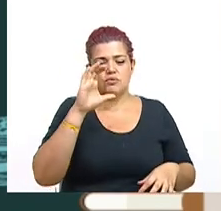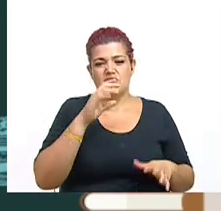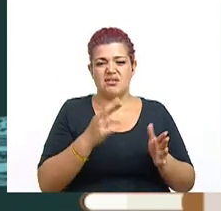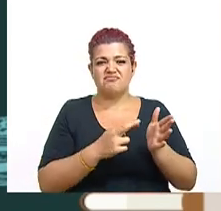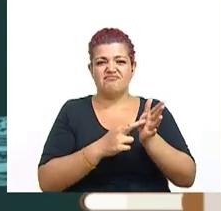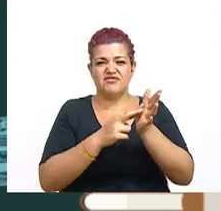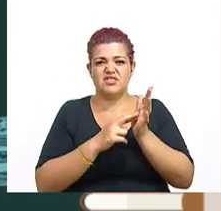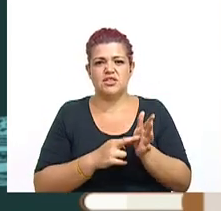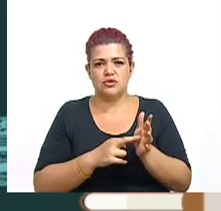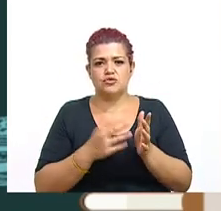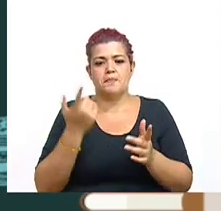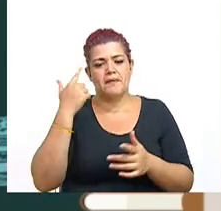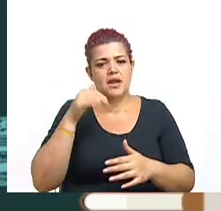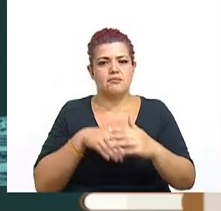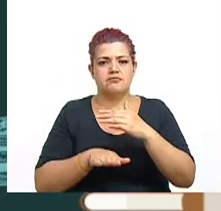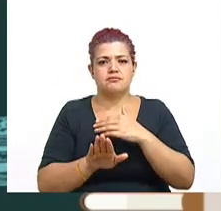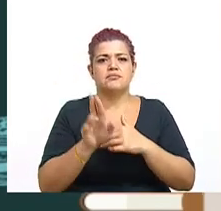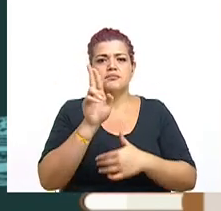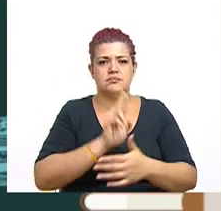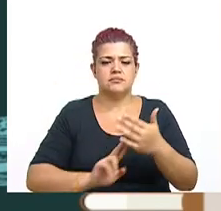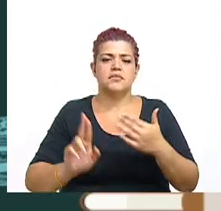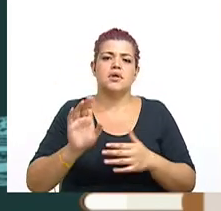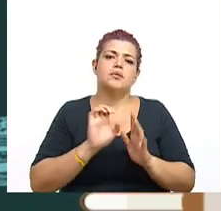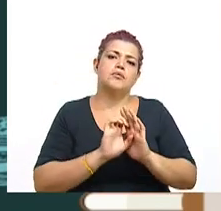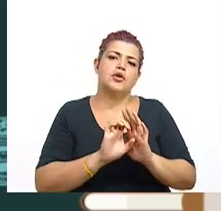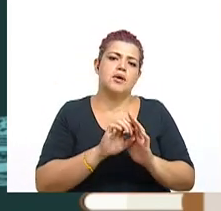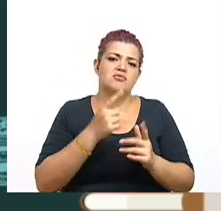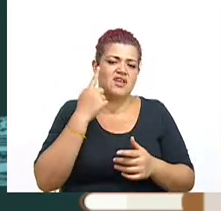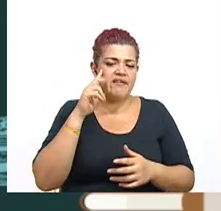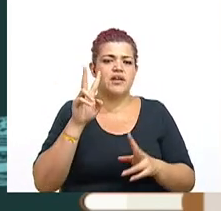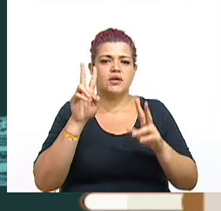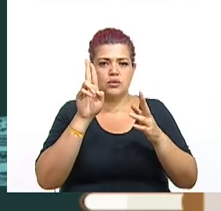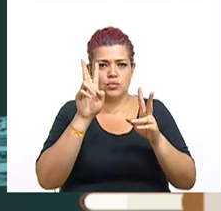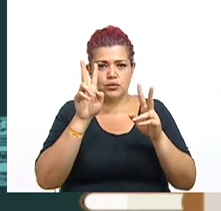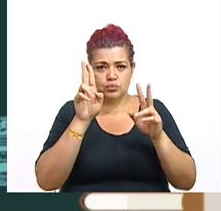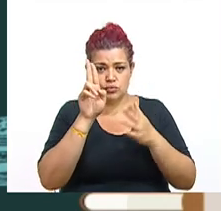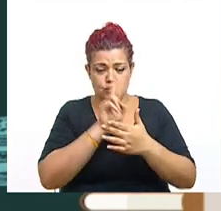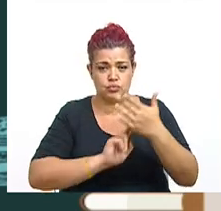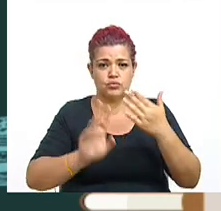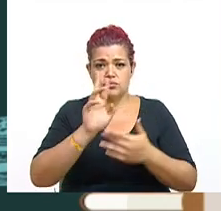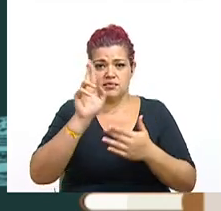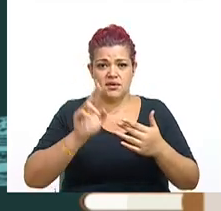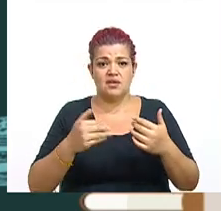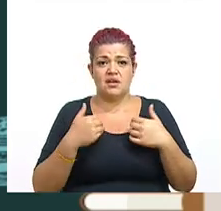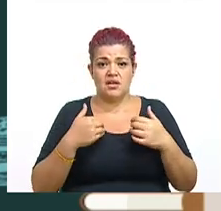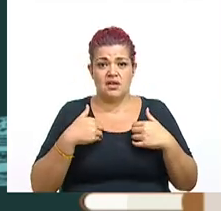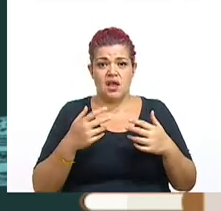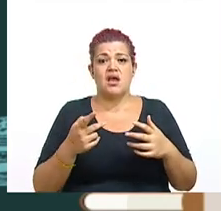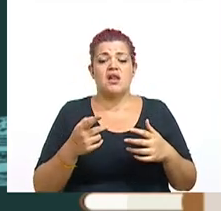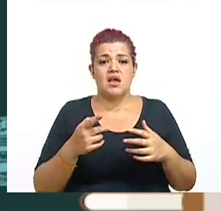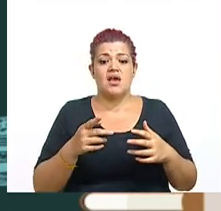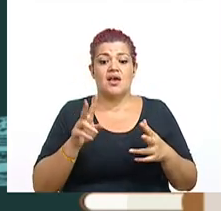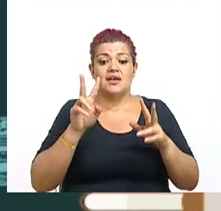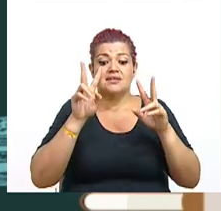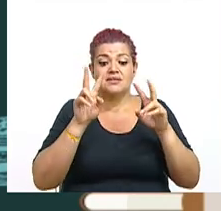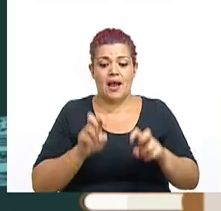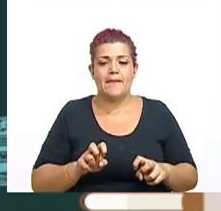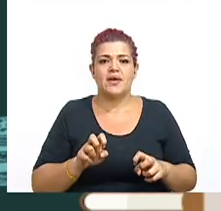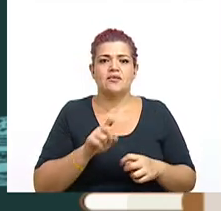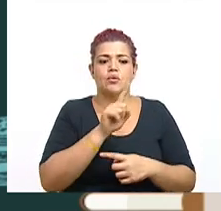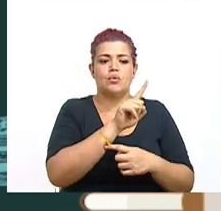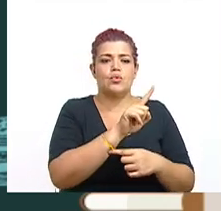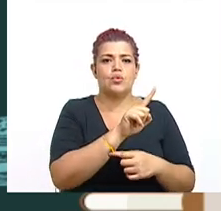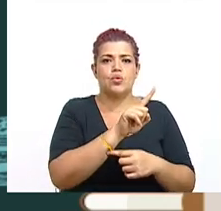ingreso. Por ejemplo, la UCR tiene su examen de aptitud académica del 1 al 20 de diciembre. Eso es algo